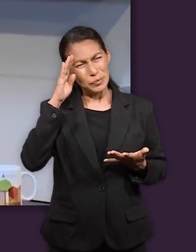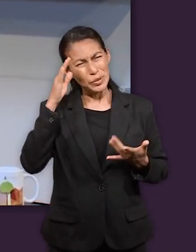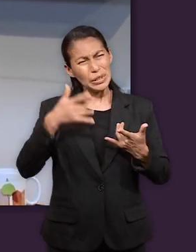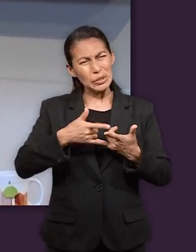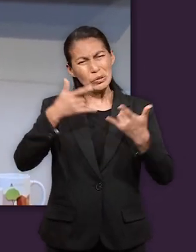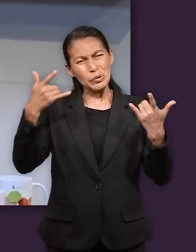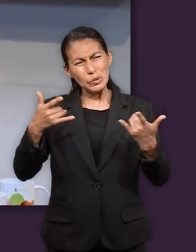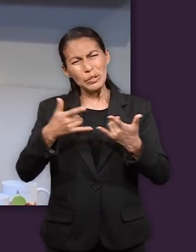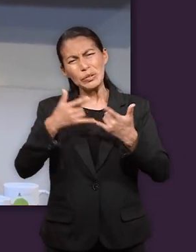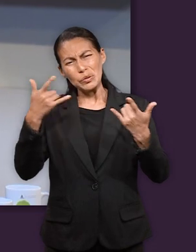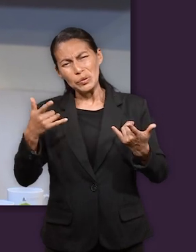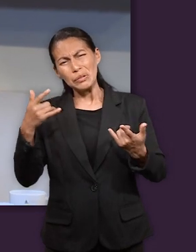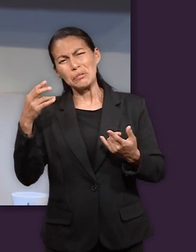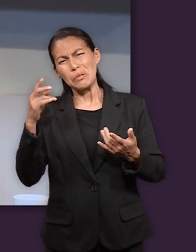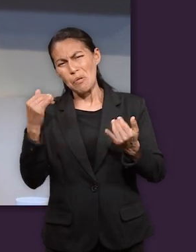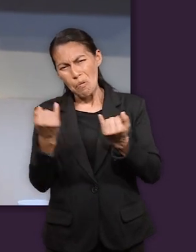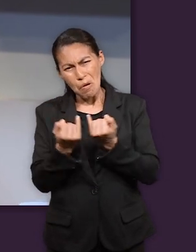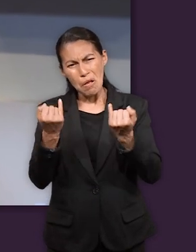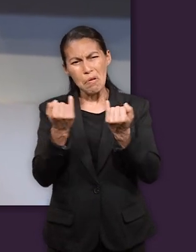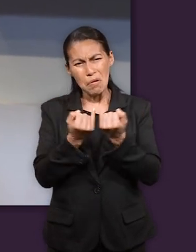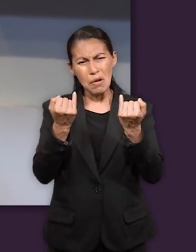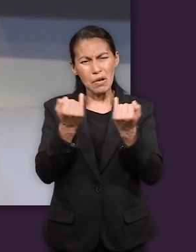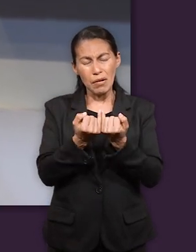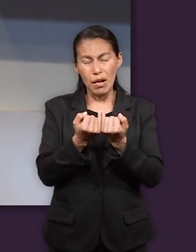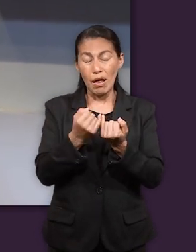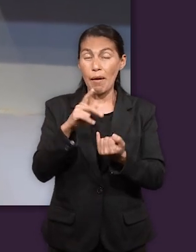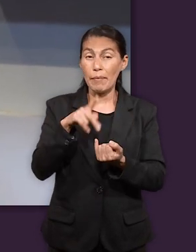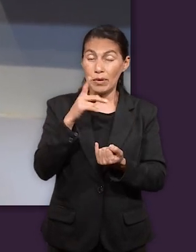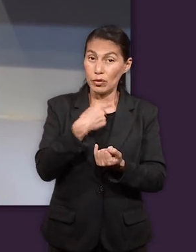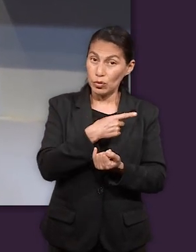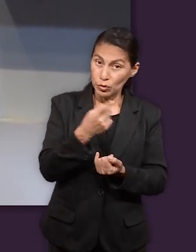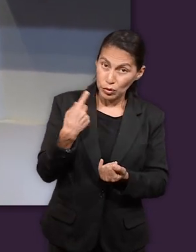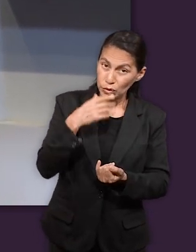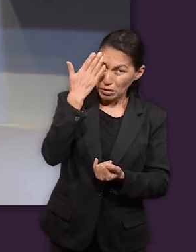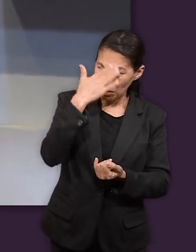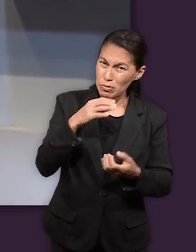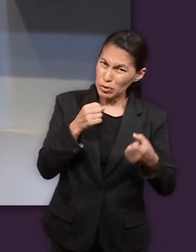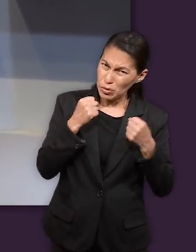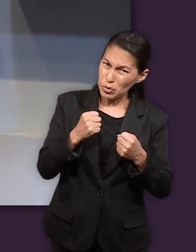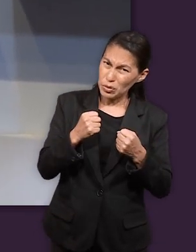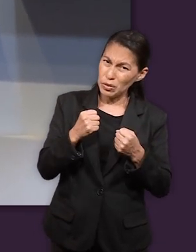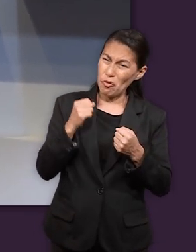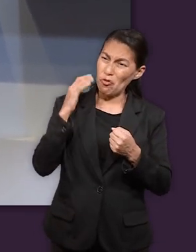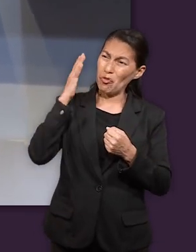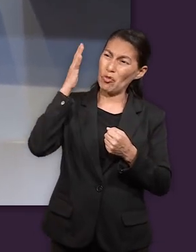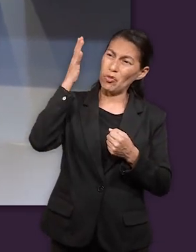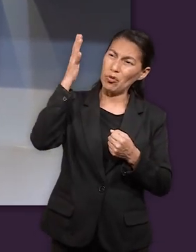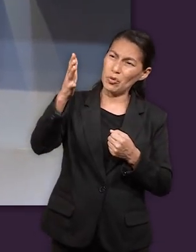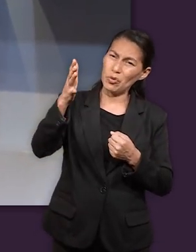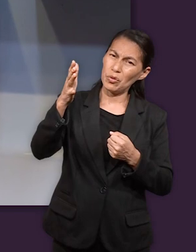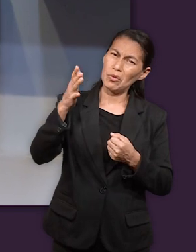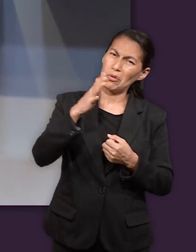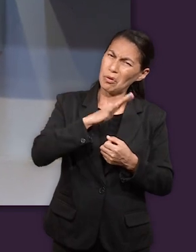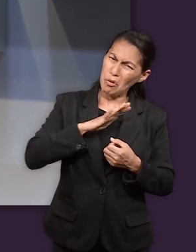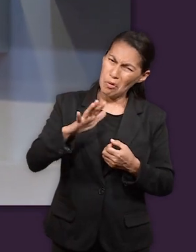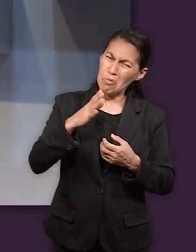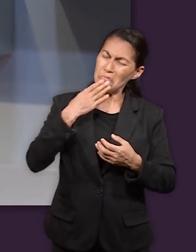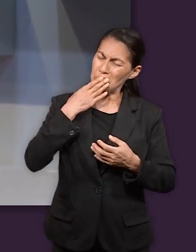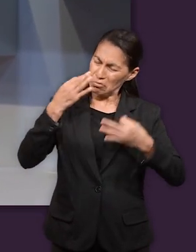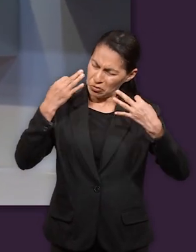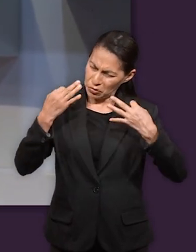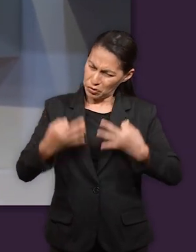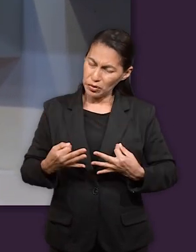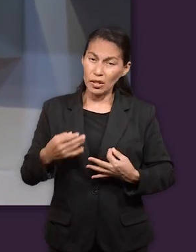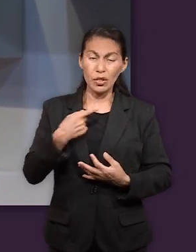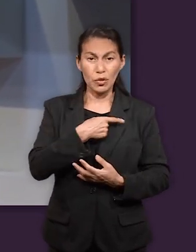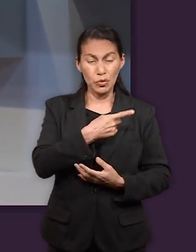historia es cíclica y se repite y se repite lo mismo pero nosotros sabemos que la historia avanza hacia un futuro y nosotros